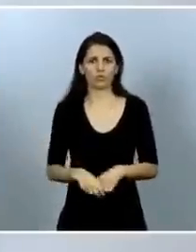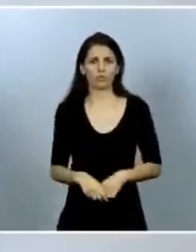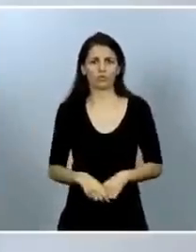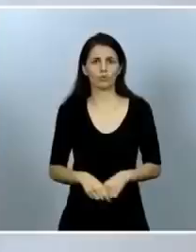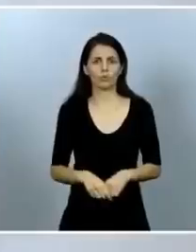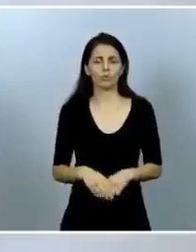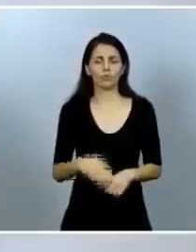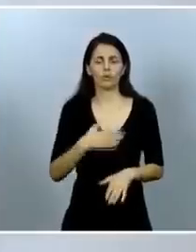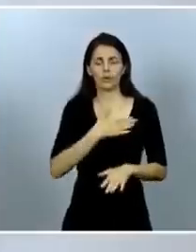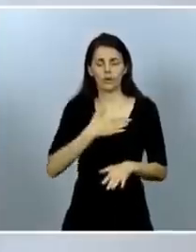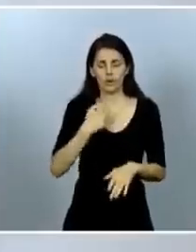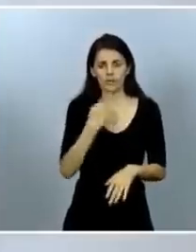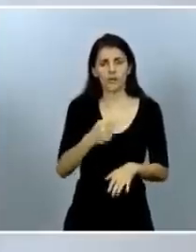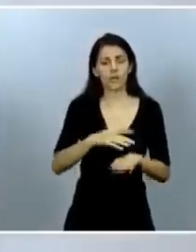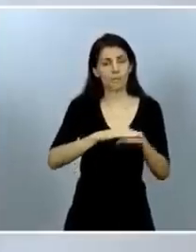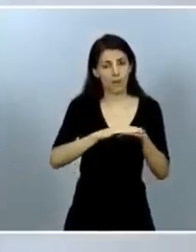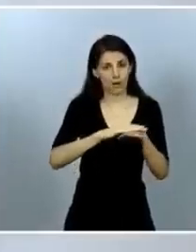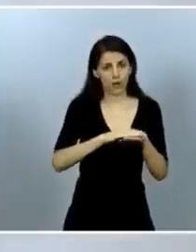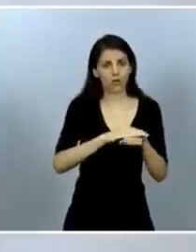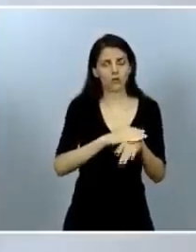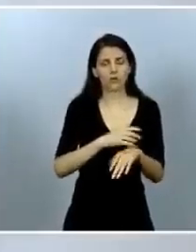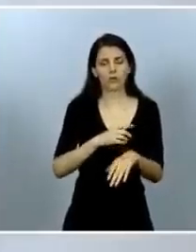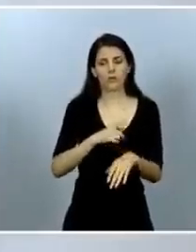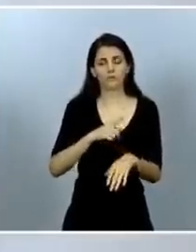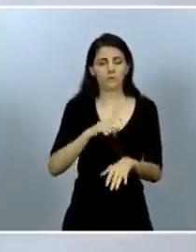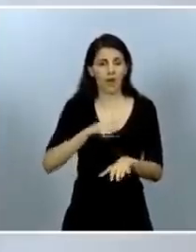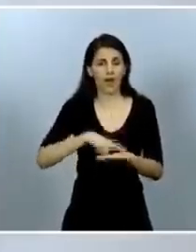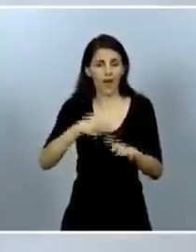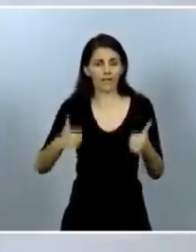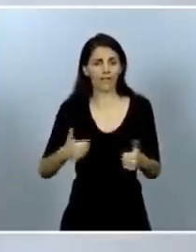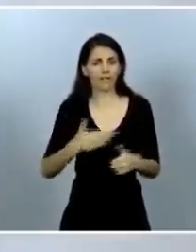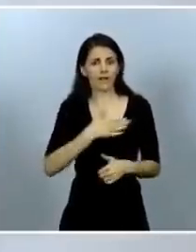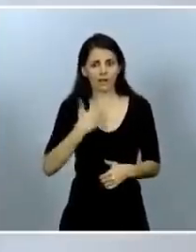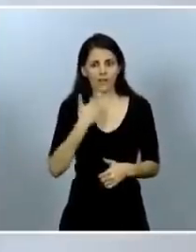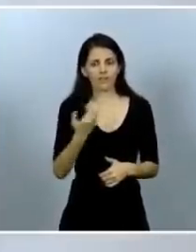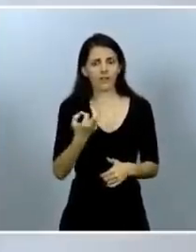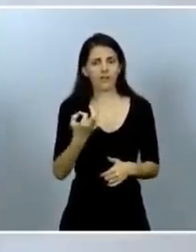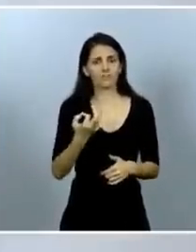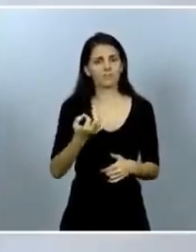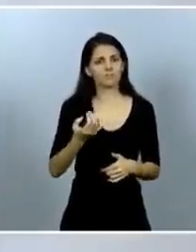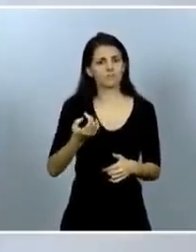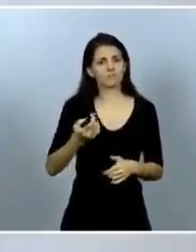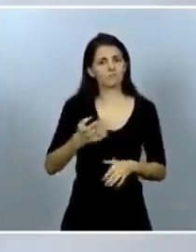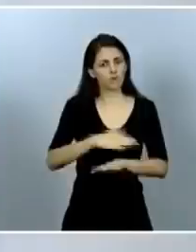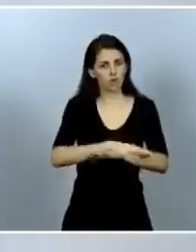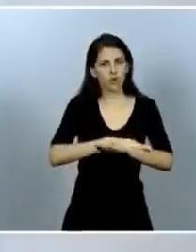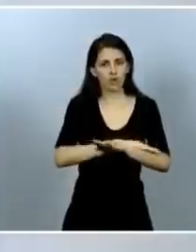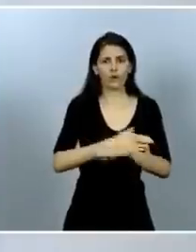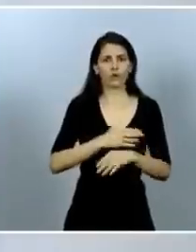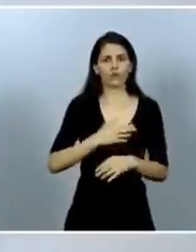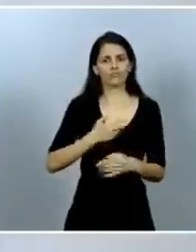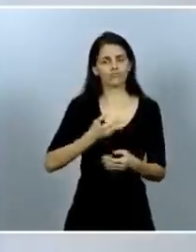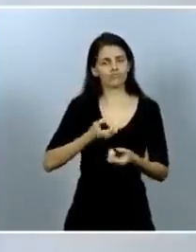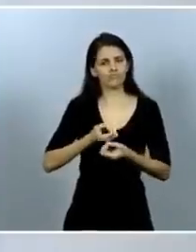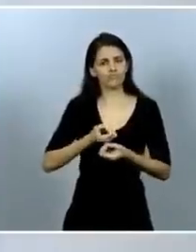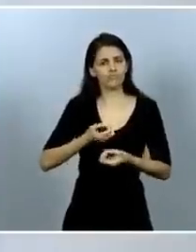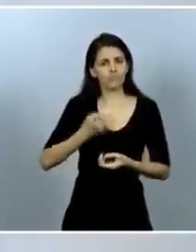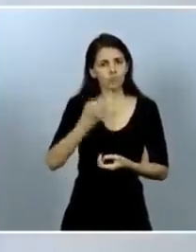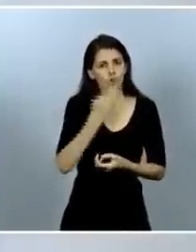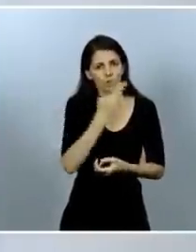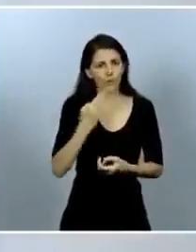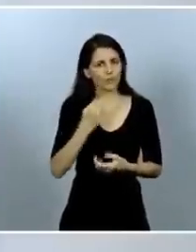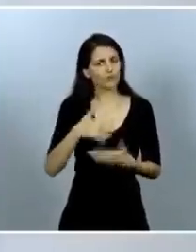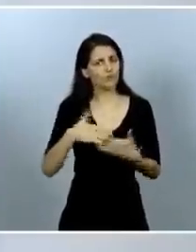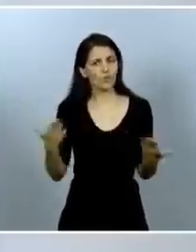y al mismo tiempo les manifiesto el compromiso de este gobierno para que lo que les ocurrió no le vuelva a